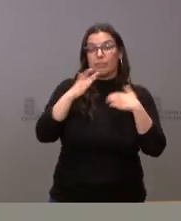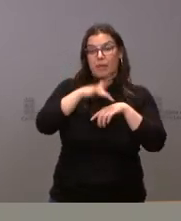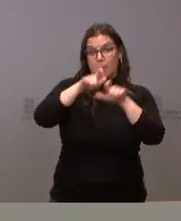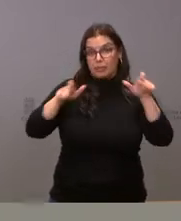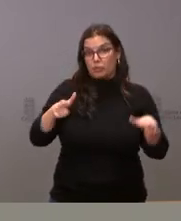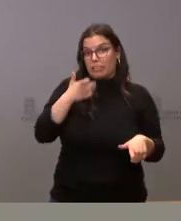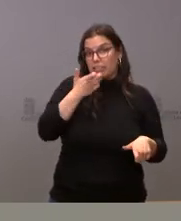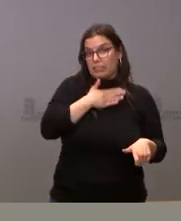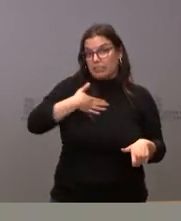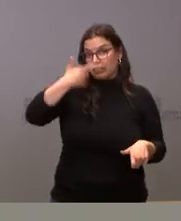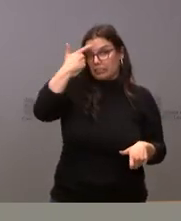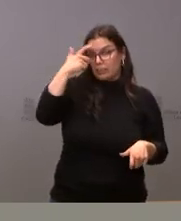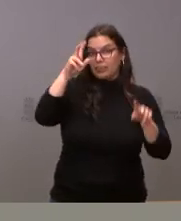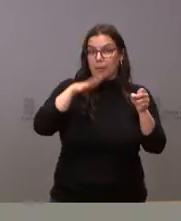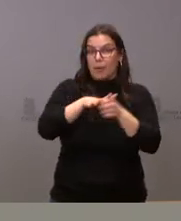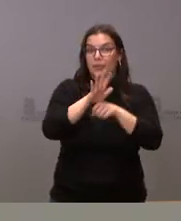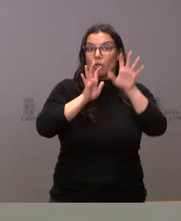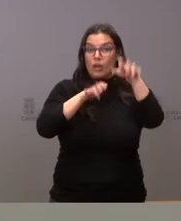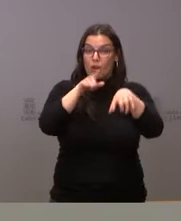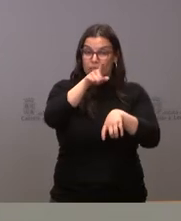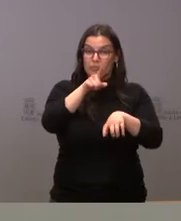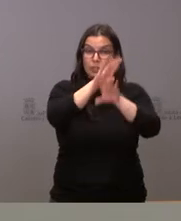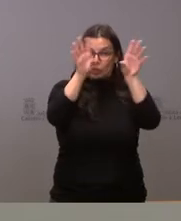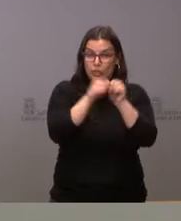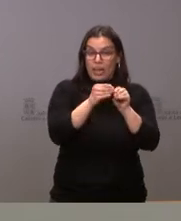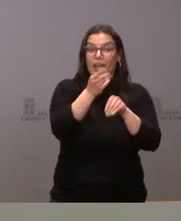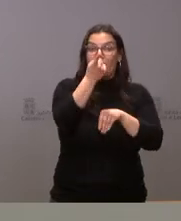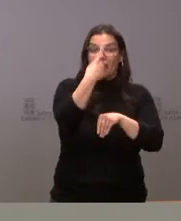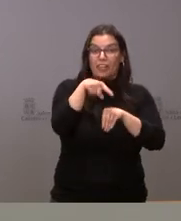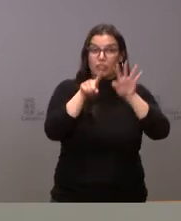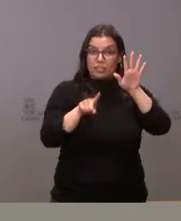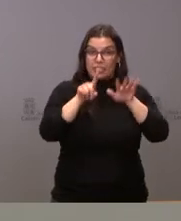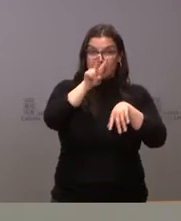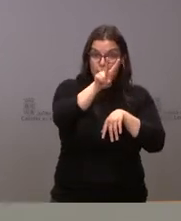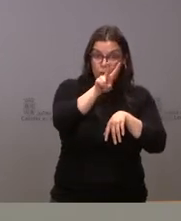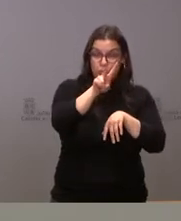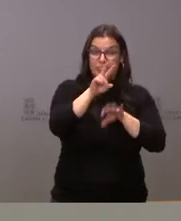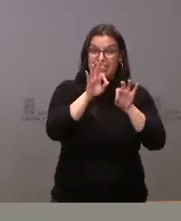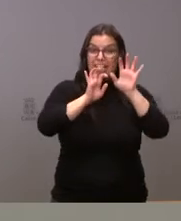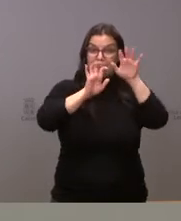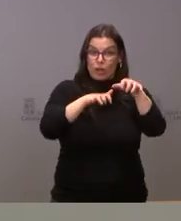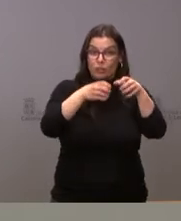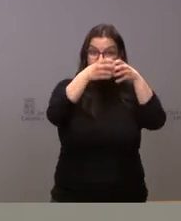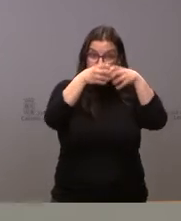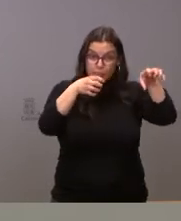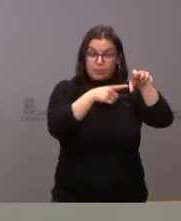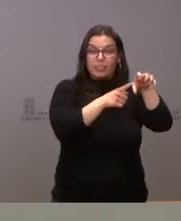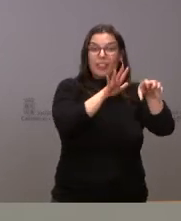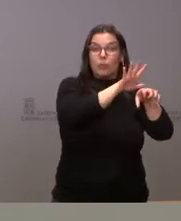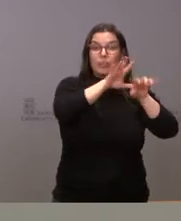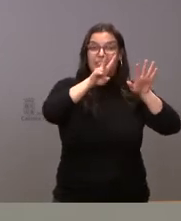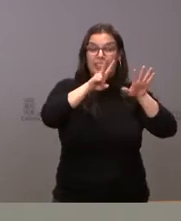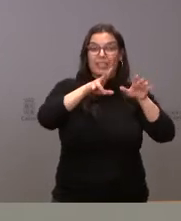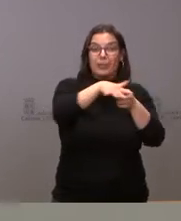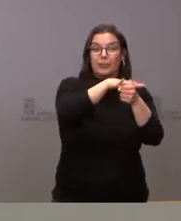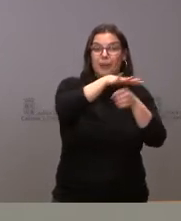tengan interés en el ámbito de León, que de las 162 personas de León, 57 corresponden al área